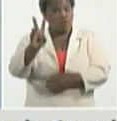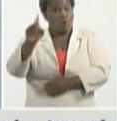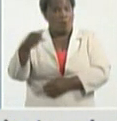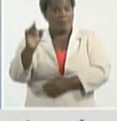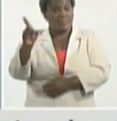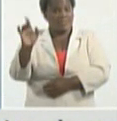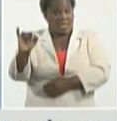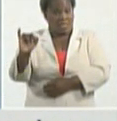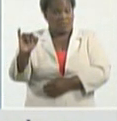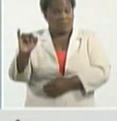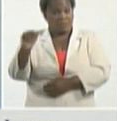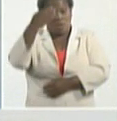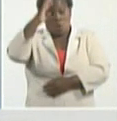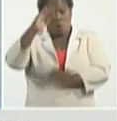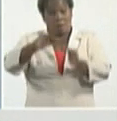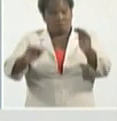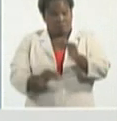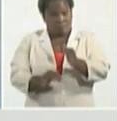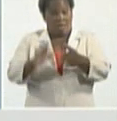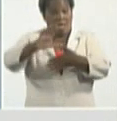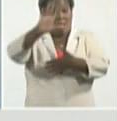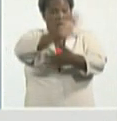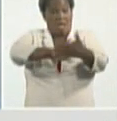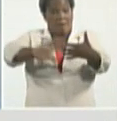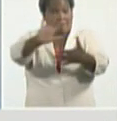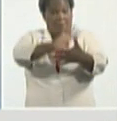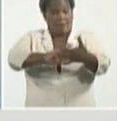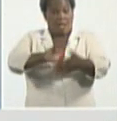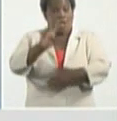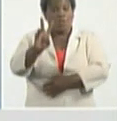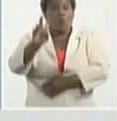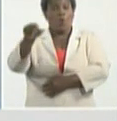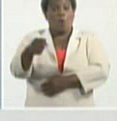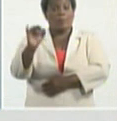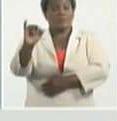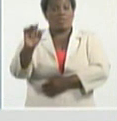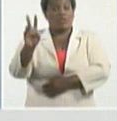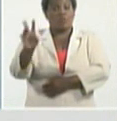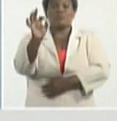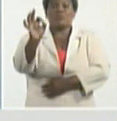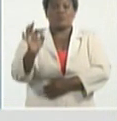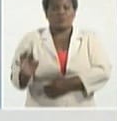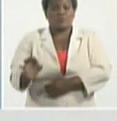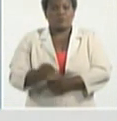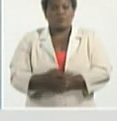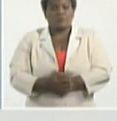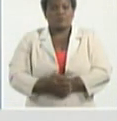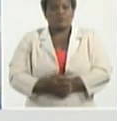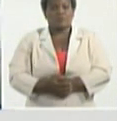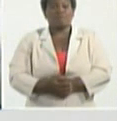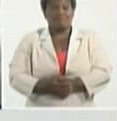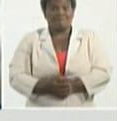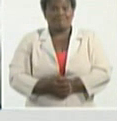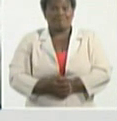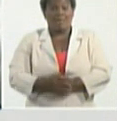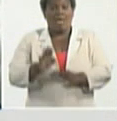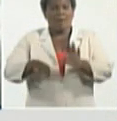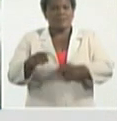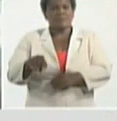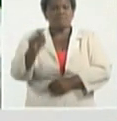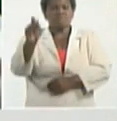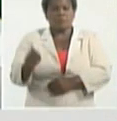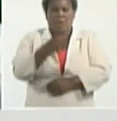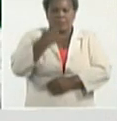y la de las Américas de 2,62%. Muchas personas me preguntan,